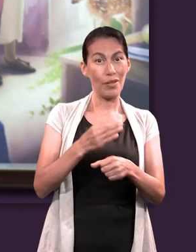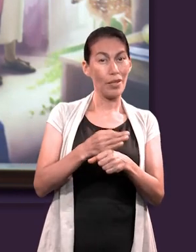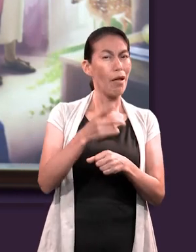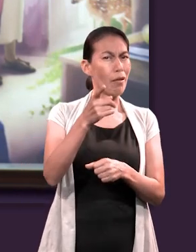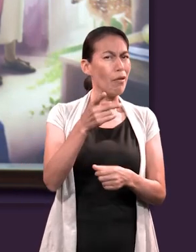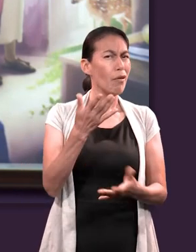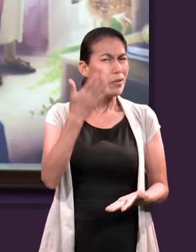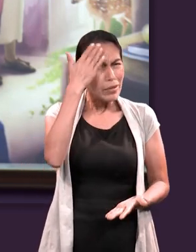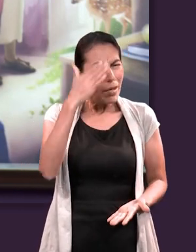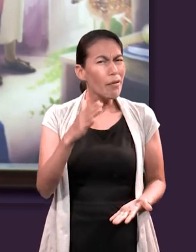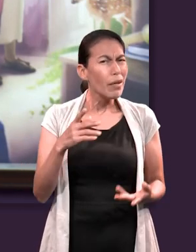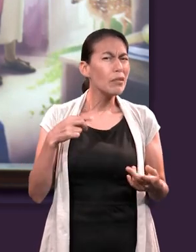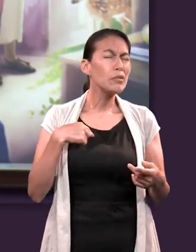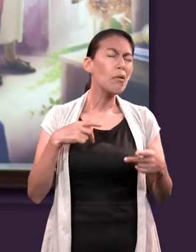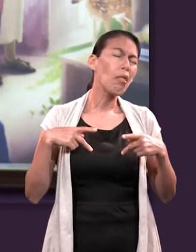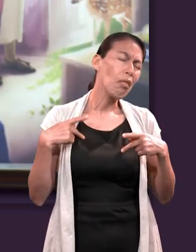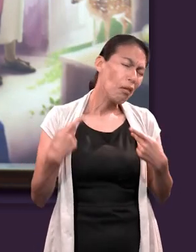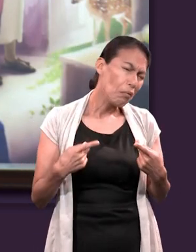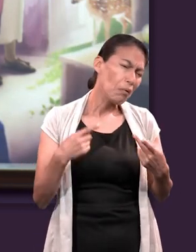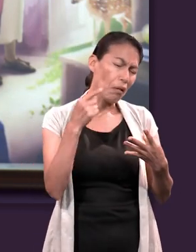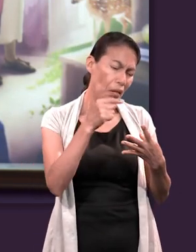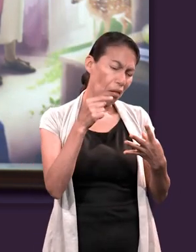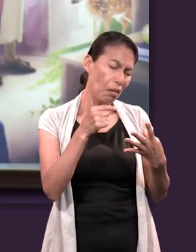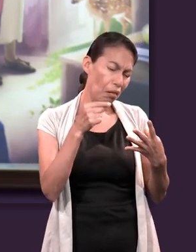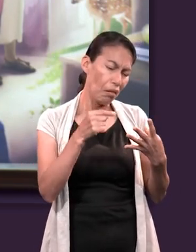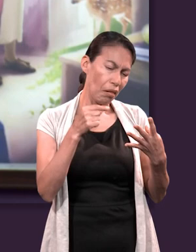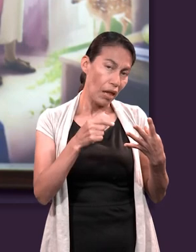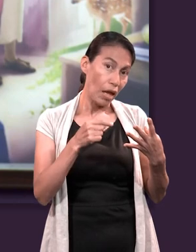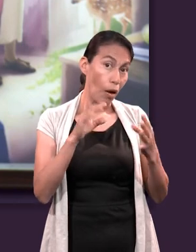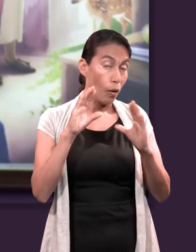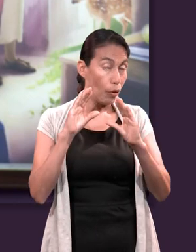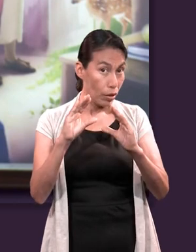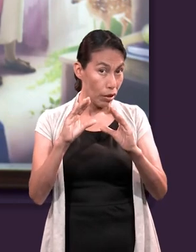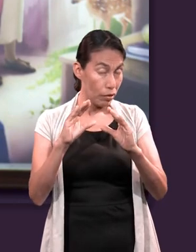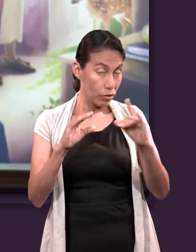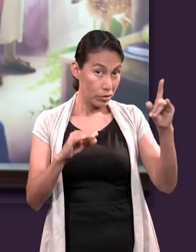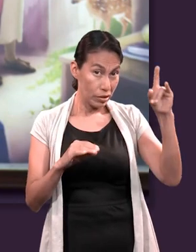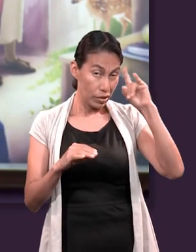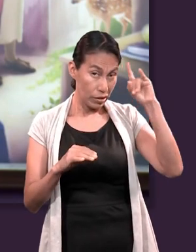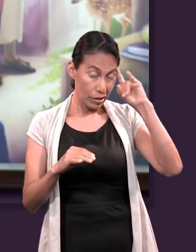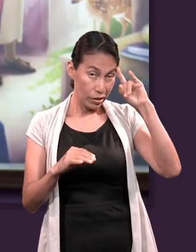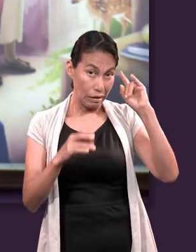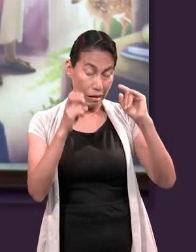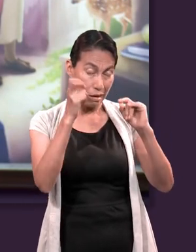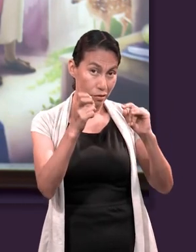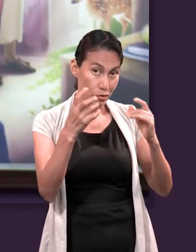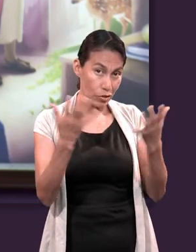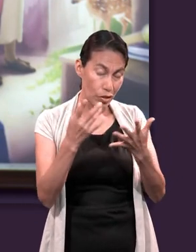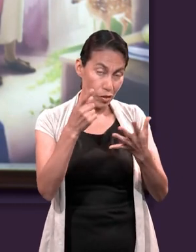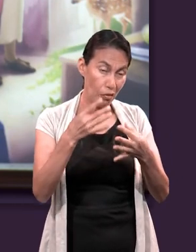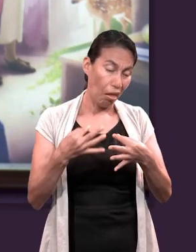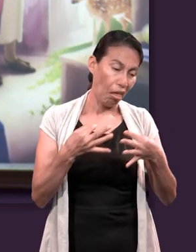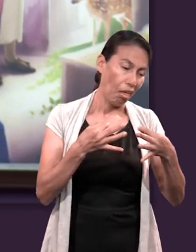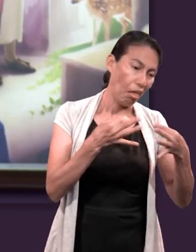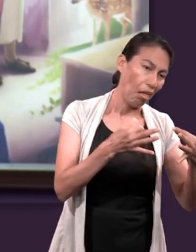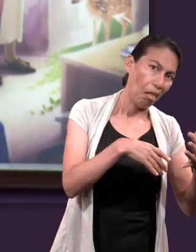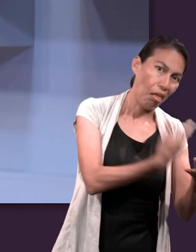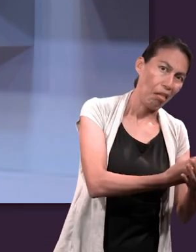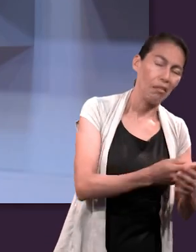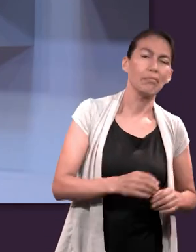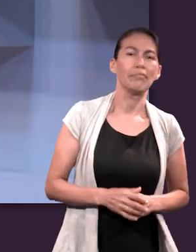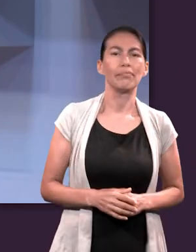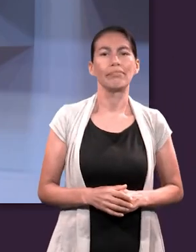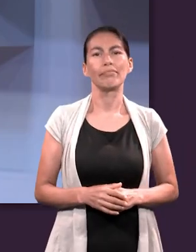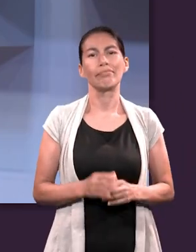momento eres el que puede decir, yo soy débil en esto. Ese va a ser el árbol que va a usar Satanás para hacer que caigas.